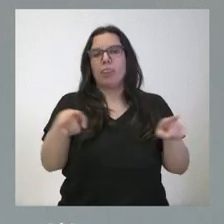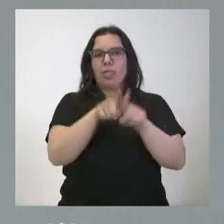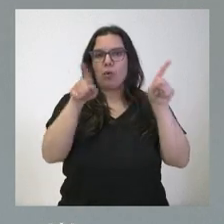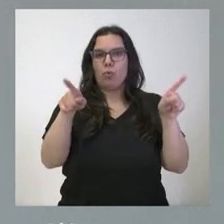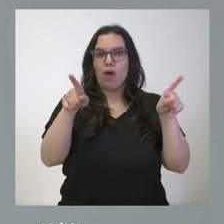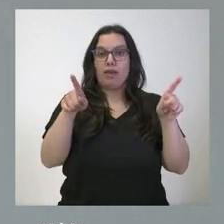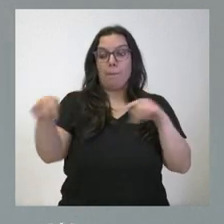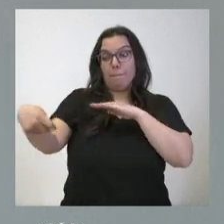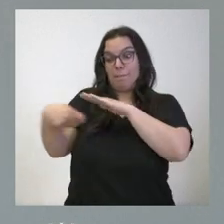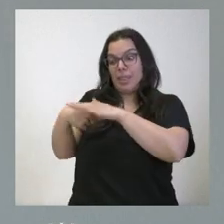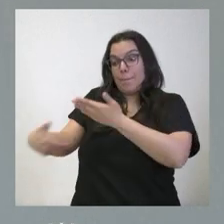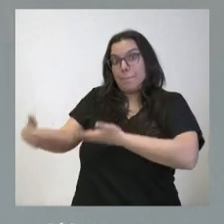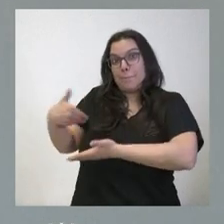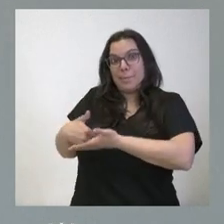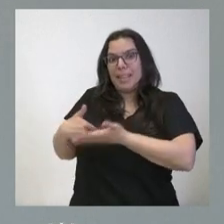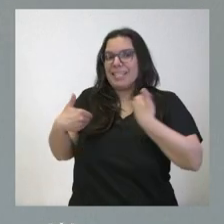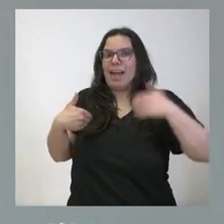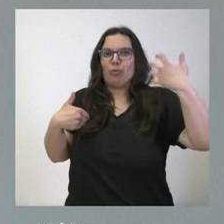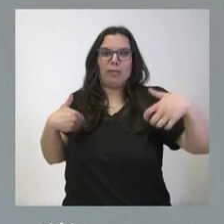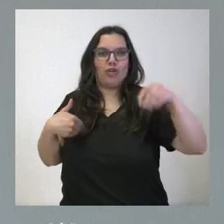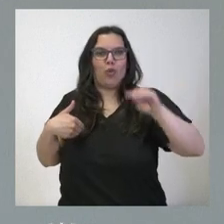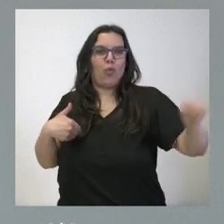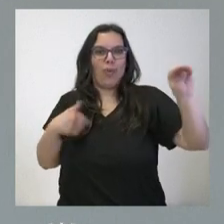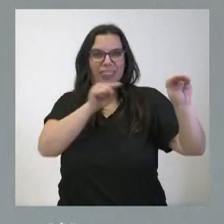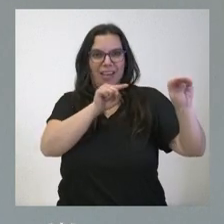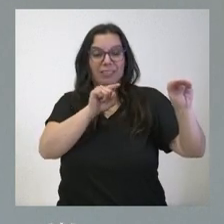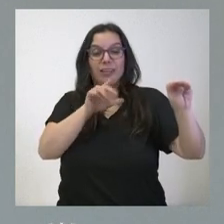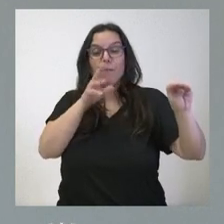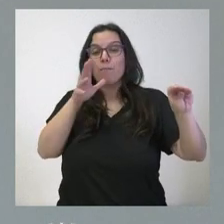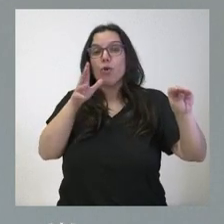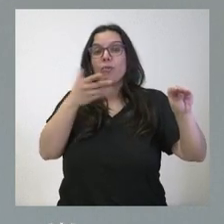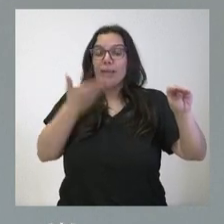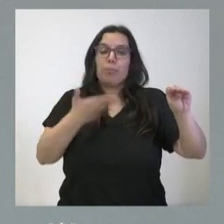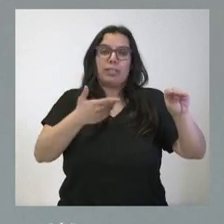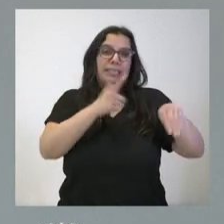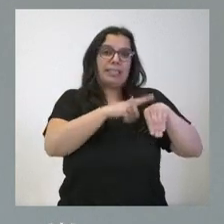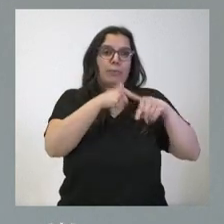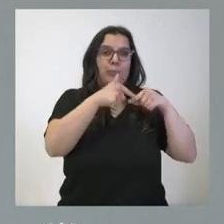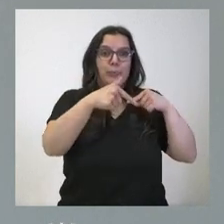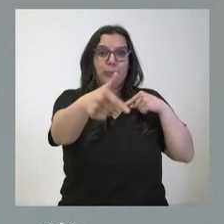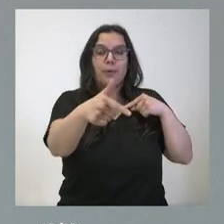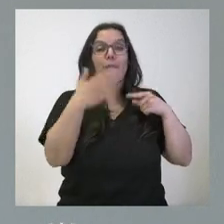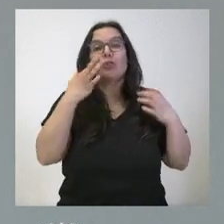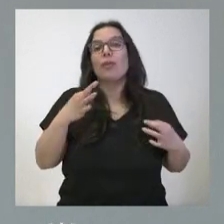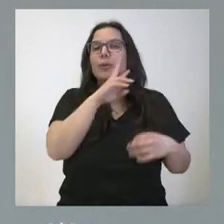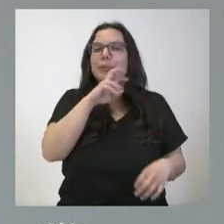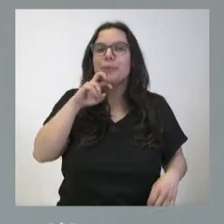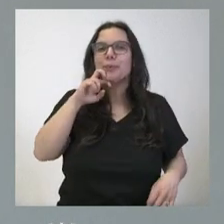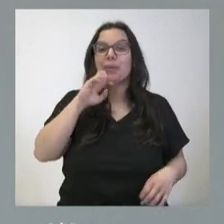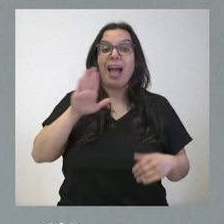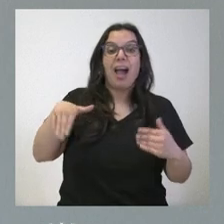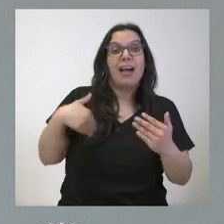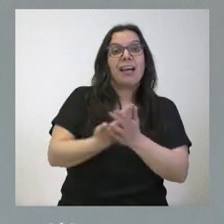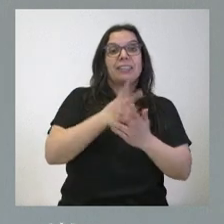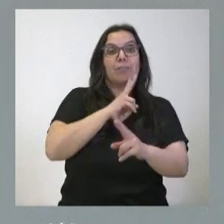elemento fundamental porque esto lo que hace es que siendo importante el tiempo que se tarde en la declaración lo que está asegurado es que durante el periodo